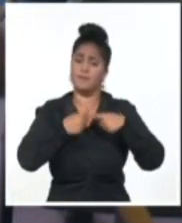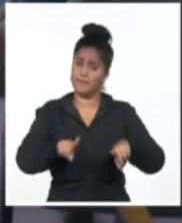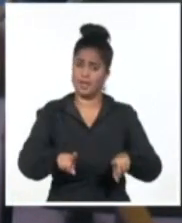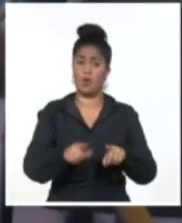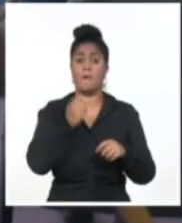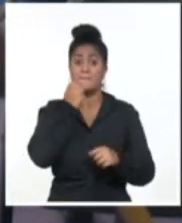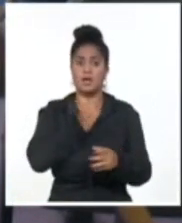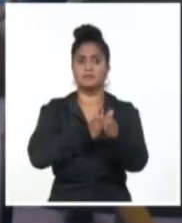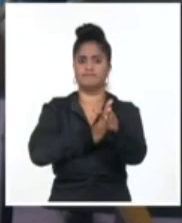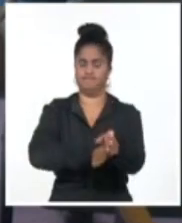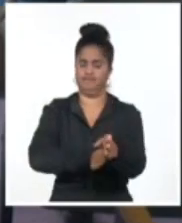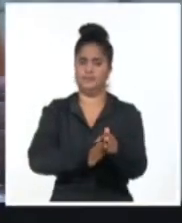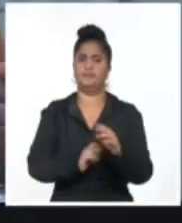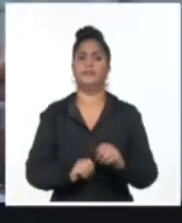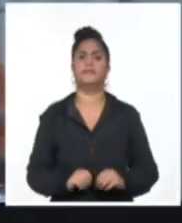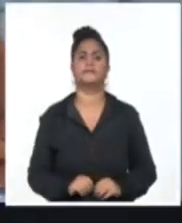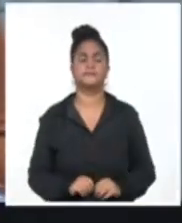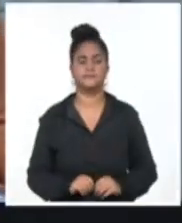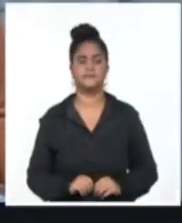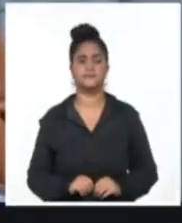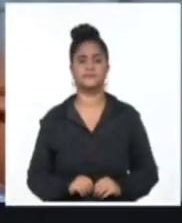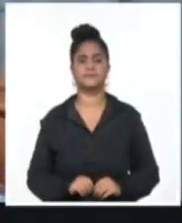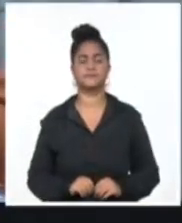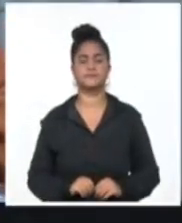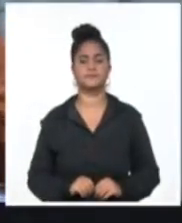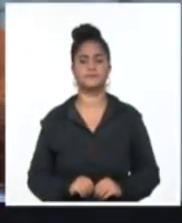Gil, Sistema Informativo de la Televisión Cubana.